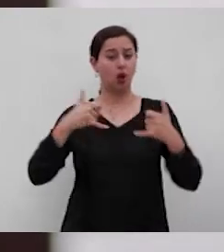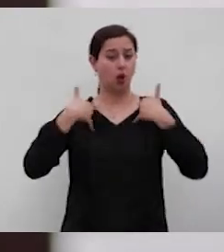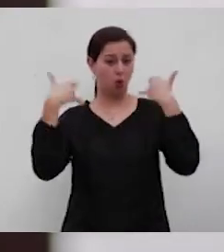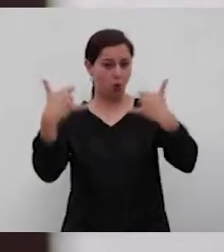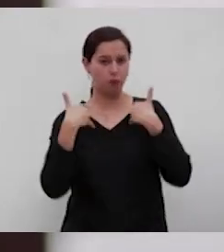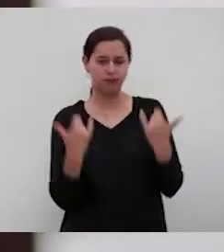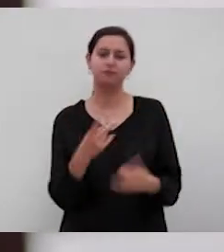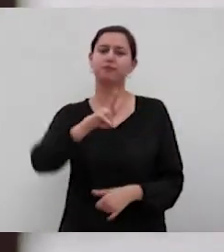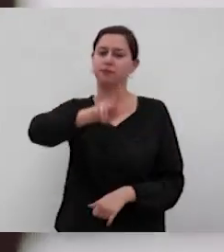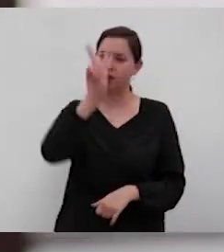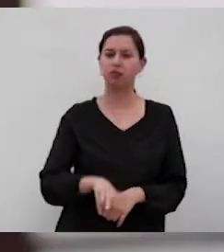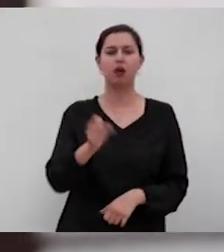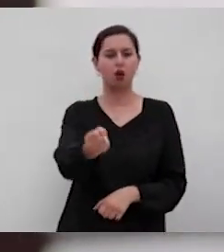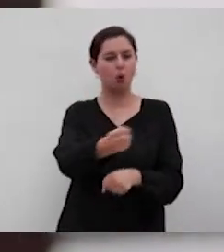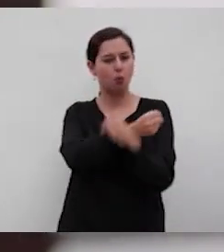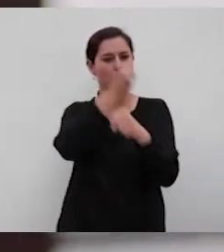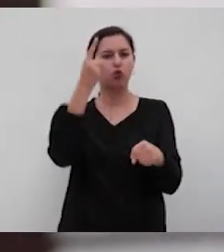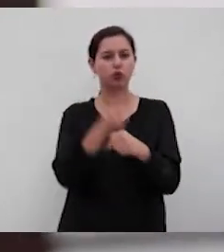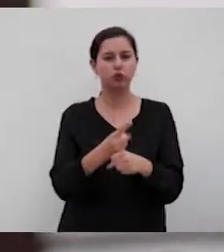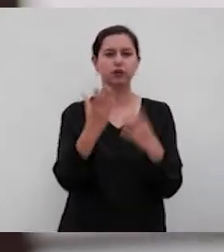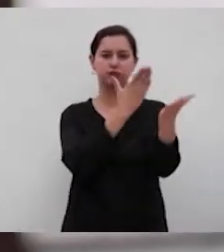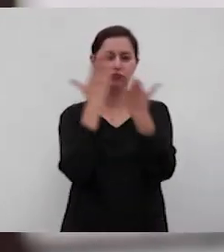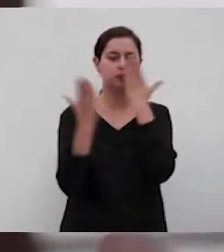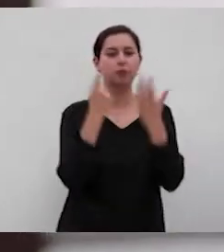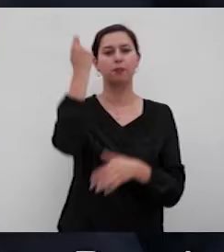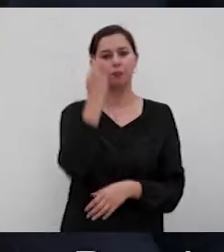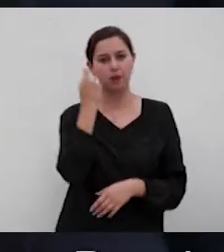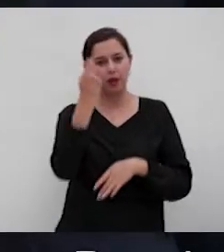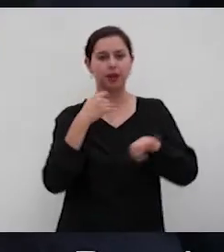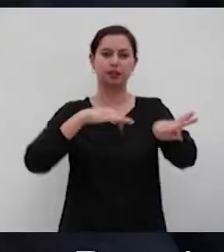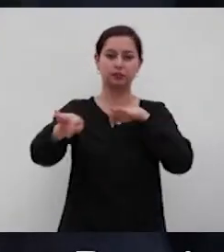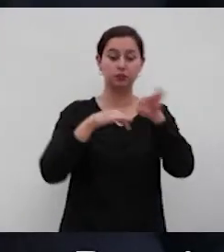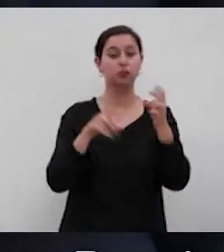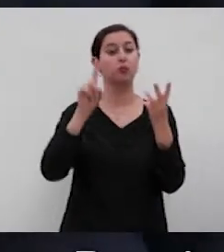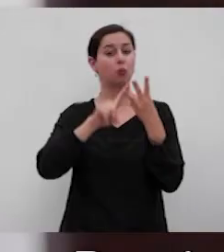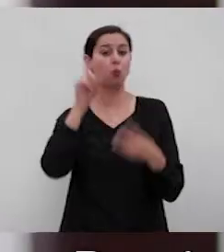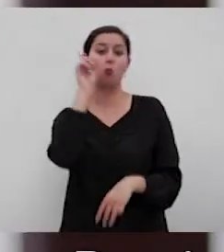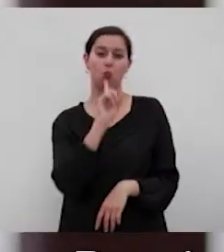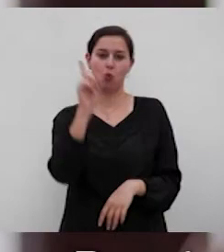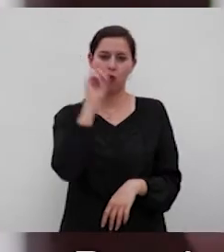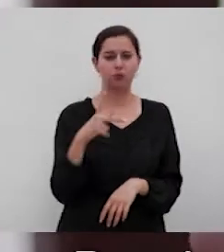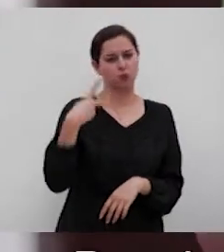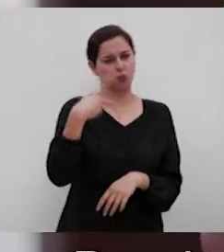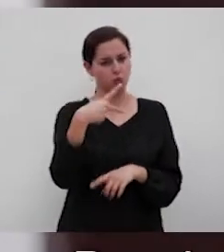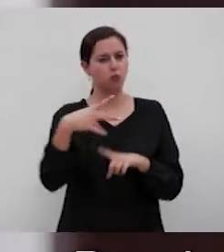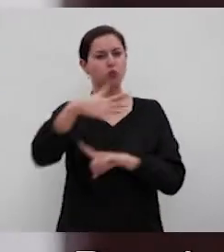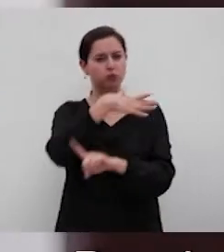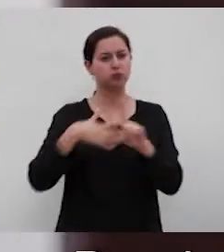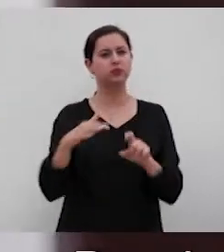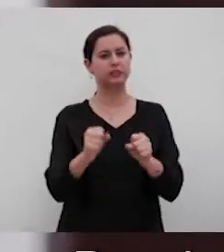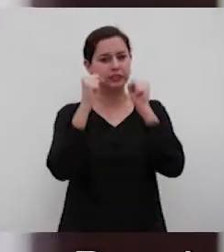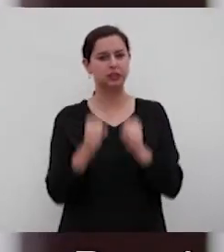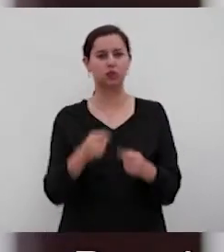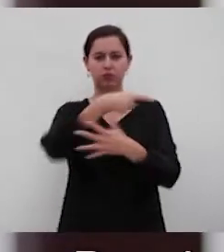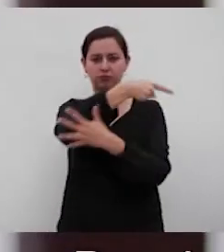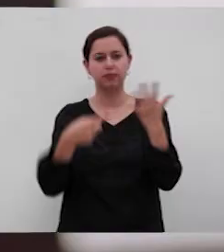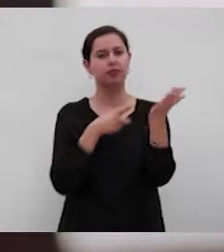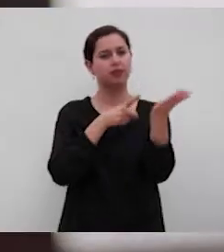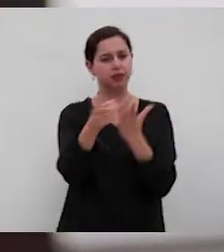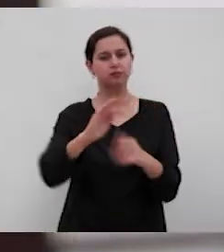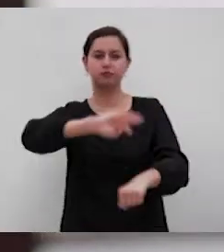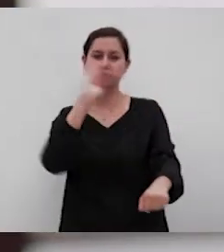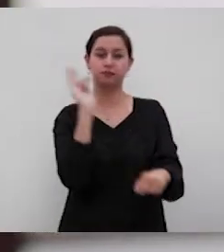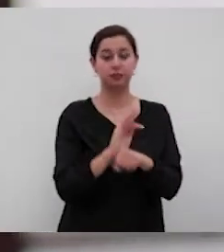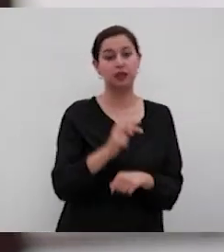jóvenes, verdaderas oportunidades. Estudio, becas, trabajo. Para las mujeres, garantizar su seguridad y todos sus derechos.